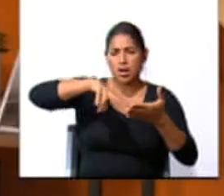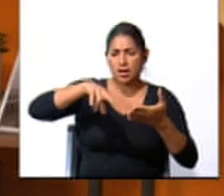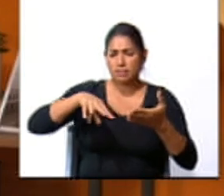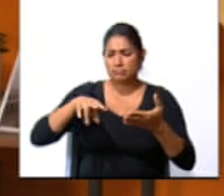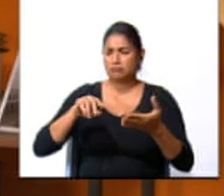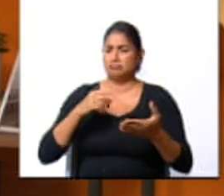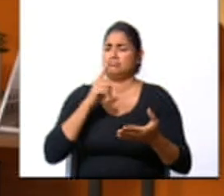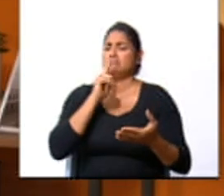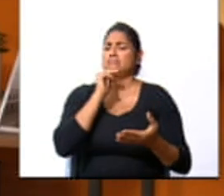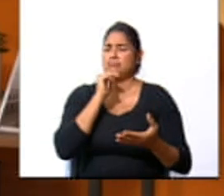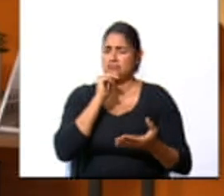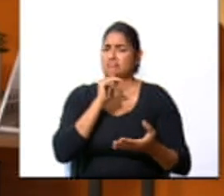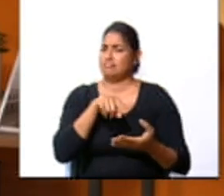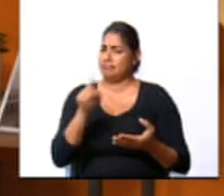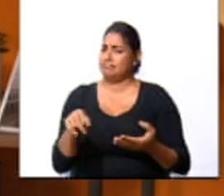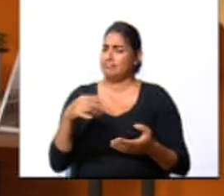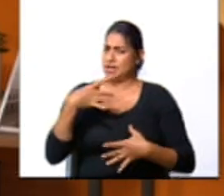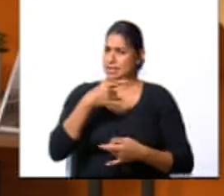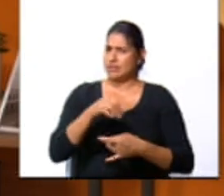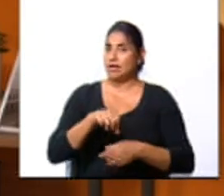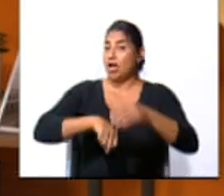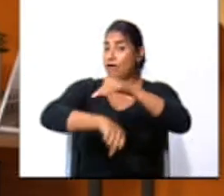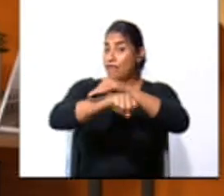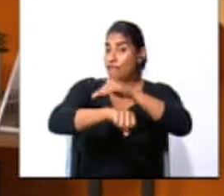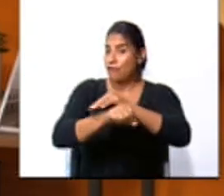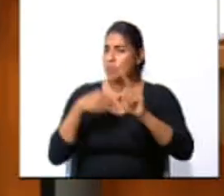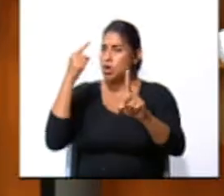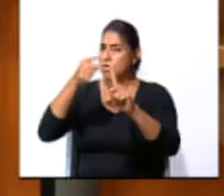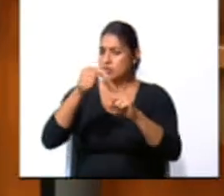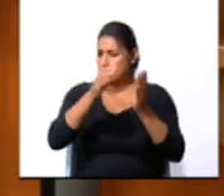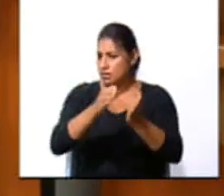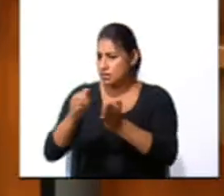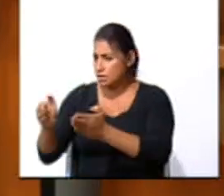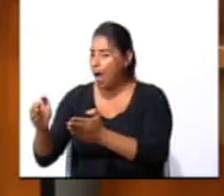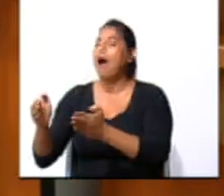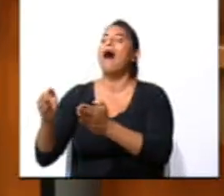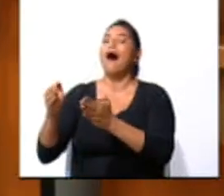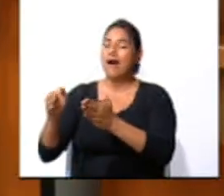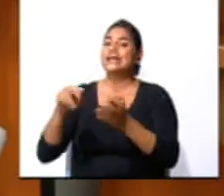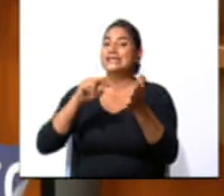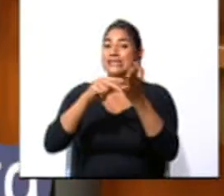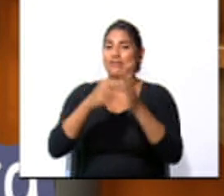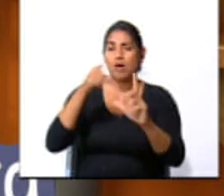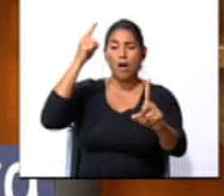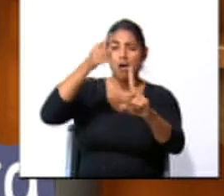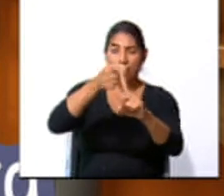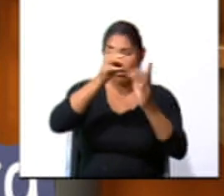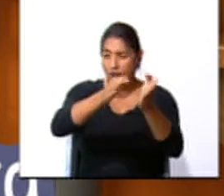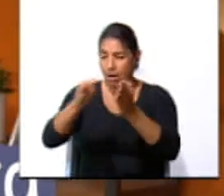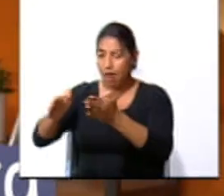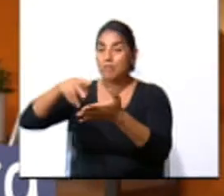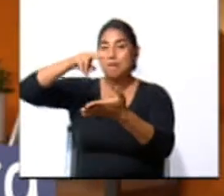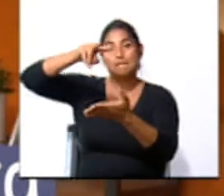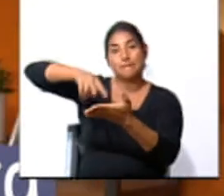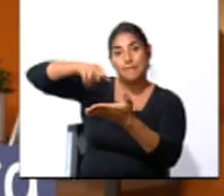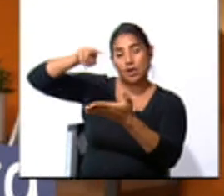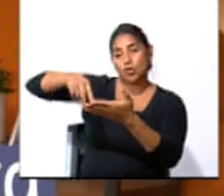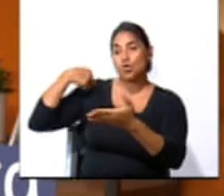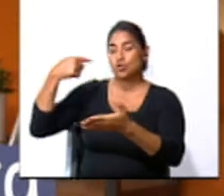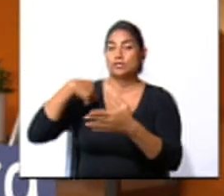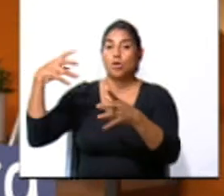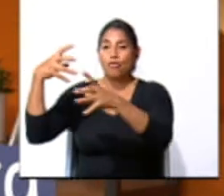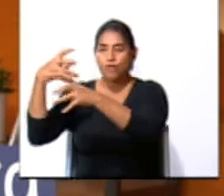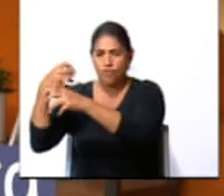diría que, como en el fútbol, esto también se le llama estrategia? Sí, es una estrategia de lectura. Hacemos